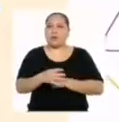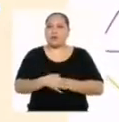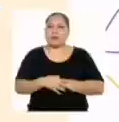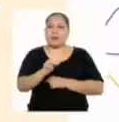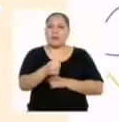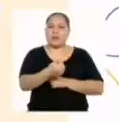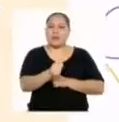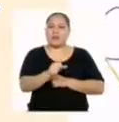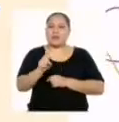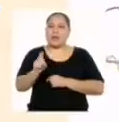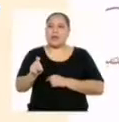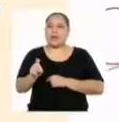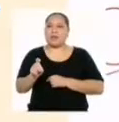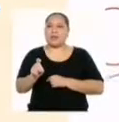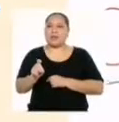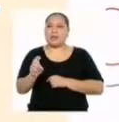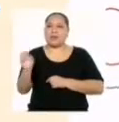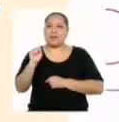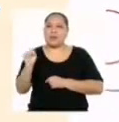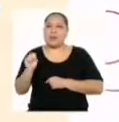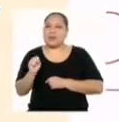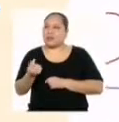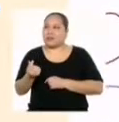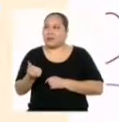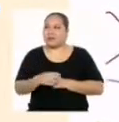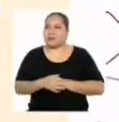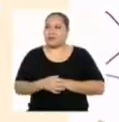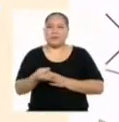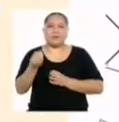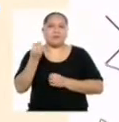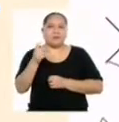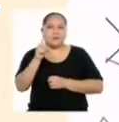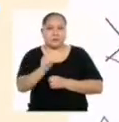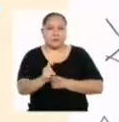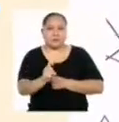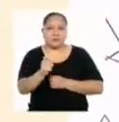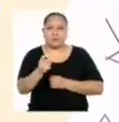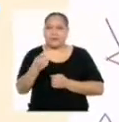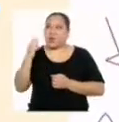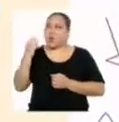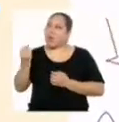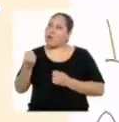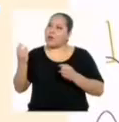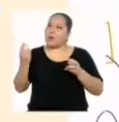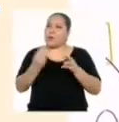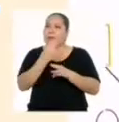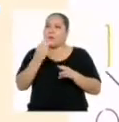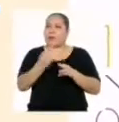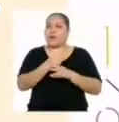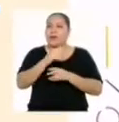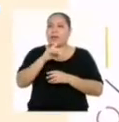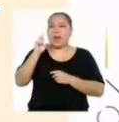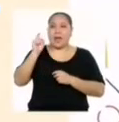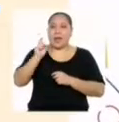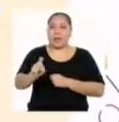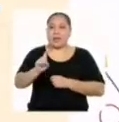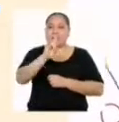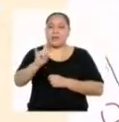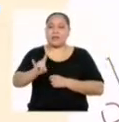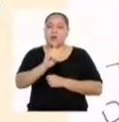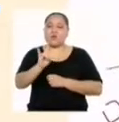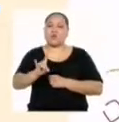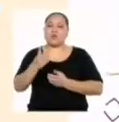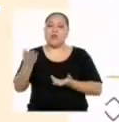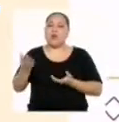ingreso es diez, X soles. ¿Por qué X? Porque en matemática, X se usa para designar una